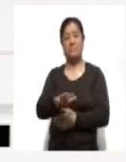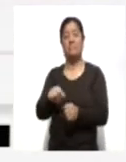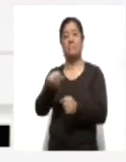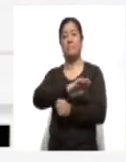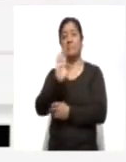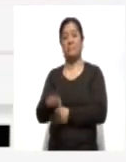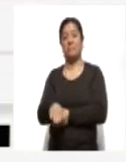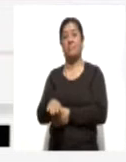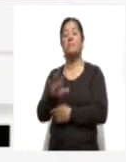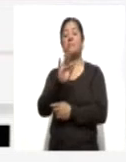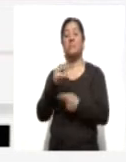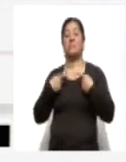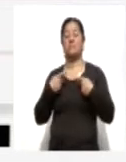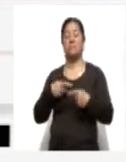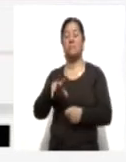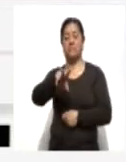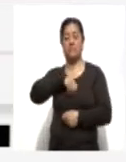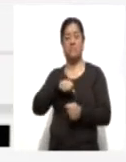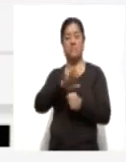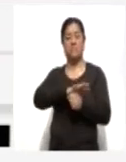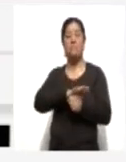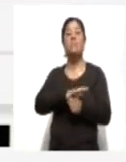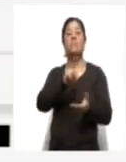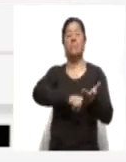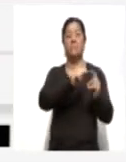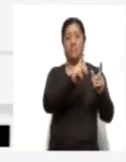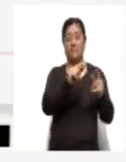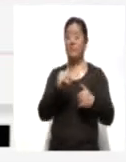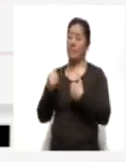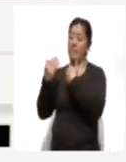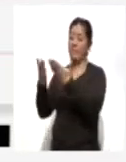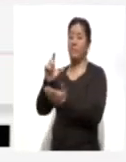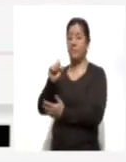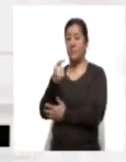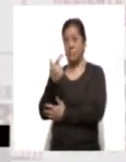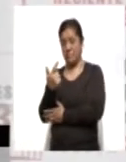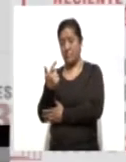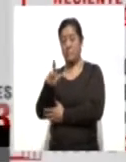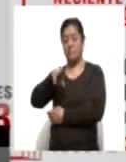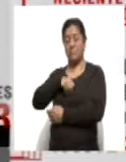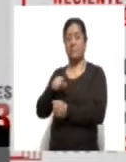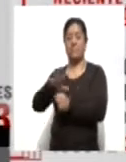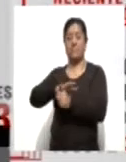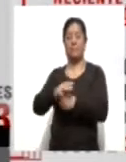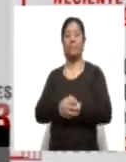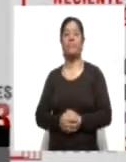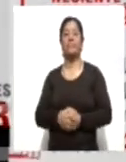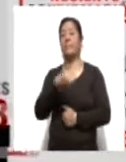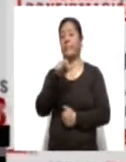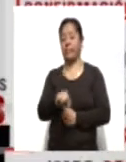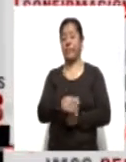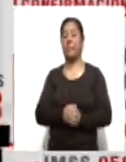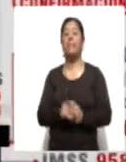y 40 casos positivos de COVID-19 de Tlaxcaltecas identificados en el estado y 27 en otras entidades. De esta manera,